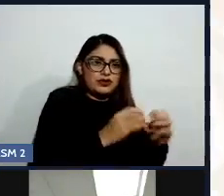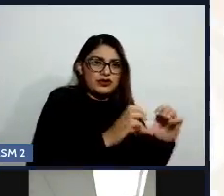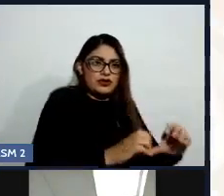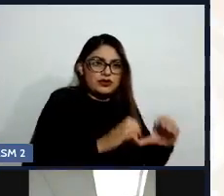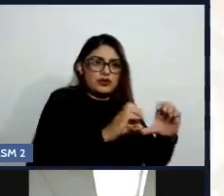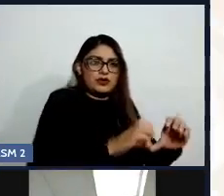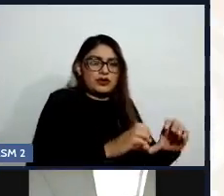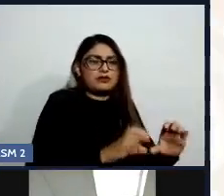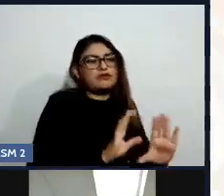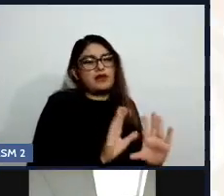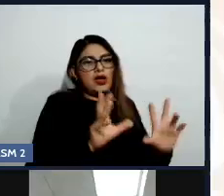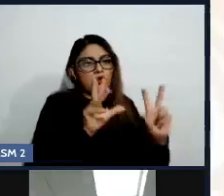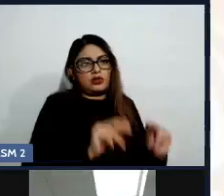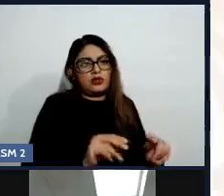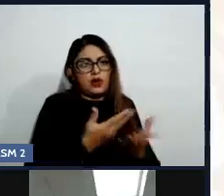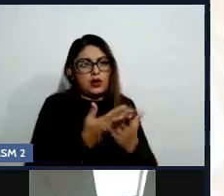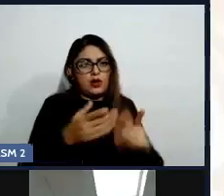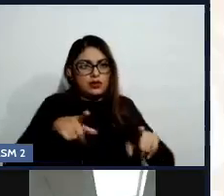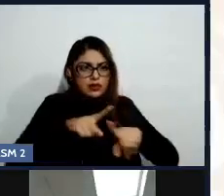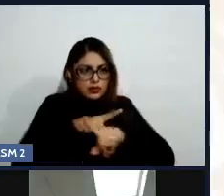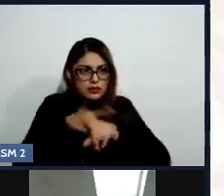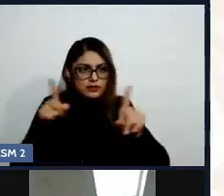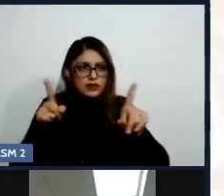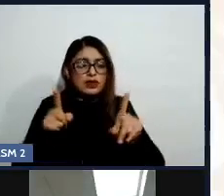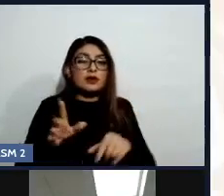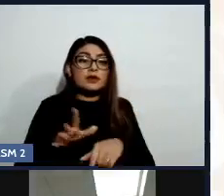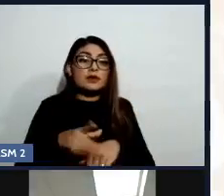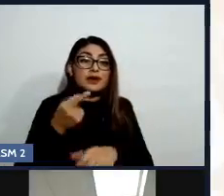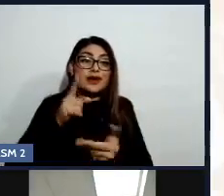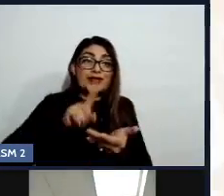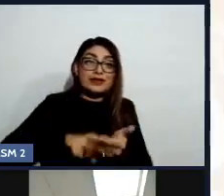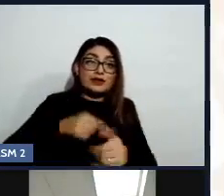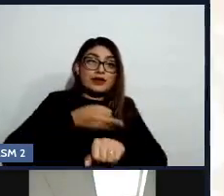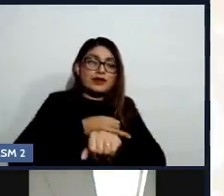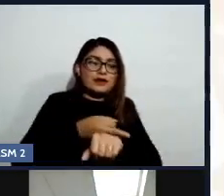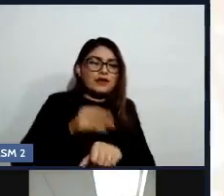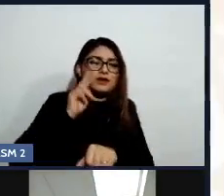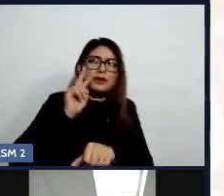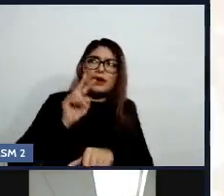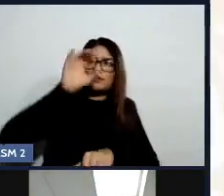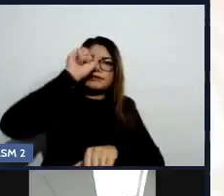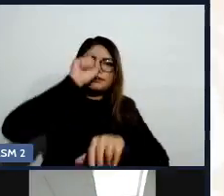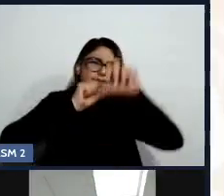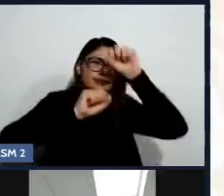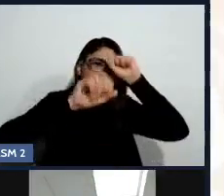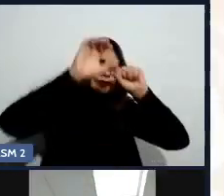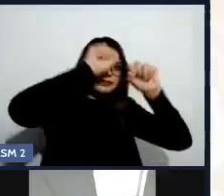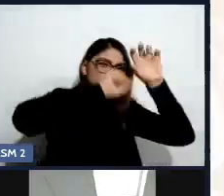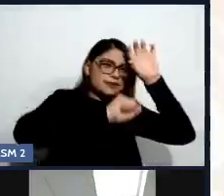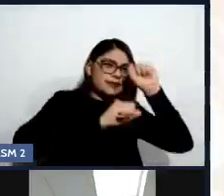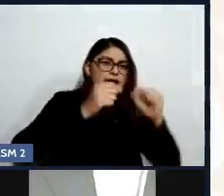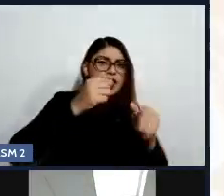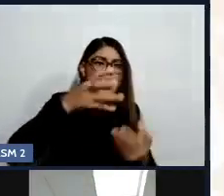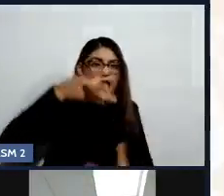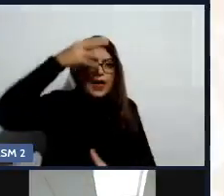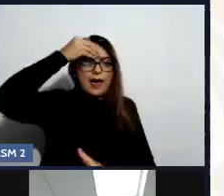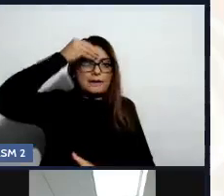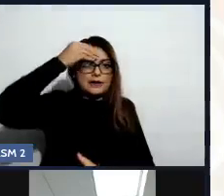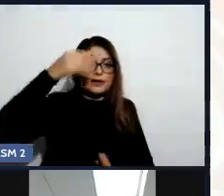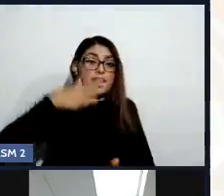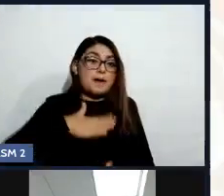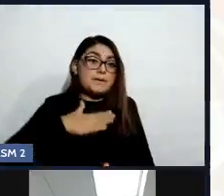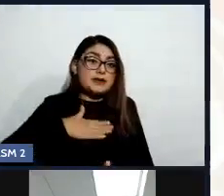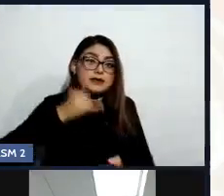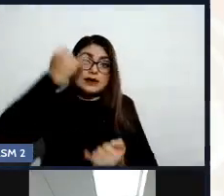Porque decíamos, desde la familia se van aprendiendo creencias. Entonces, puede ser que aprendí a creer que una mujer